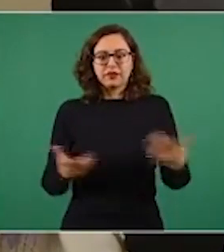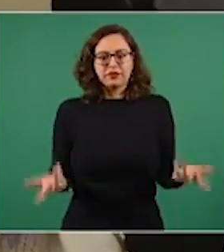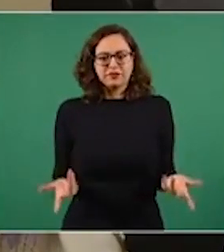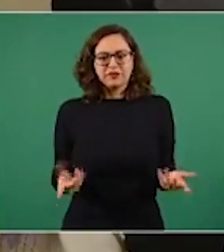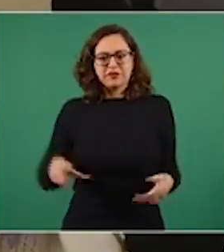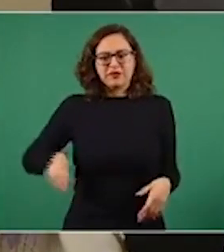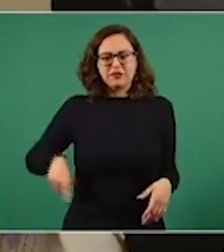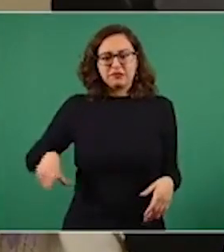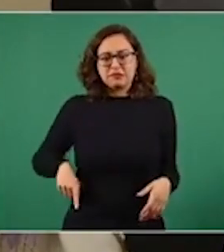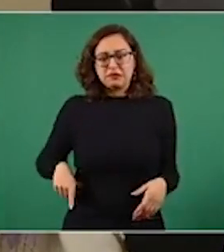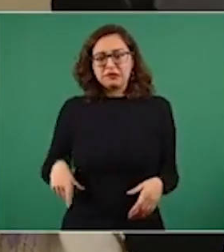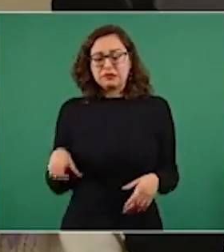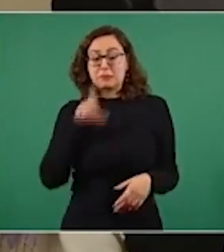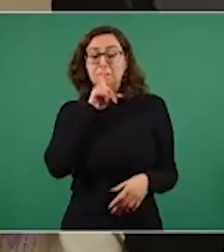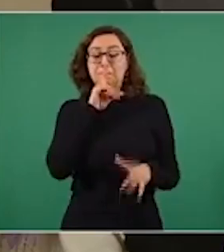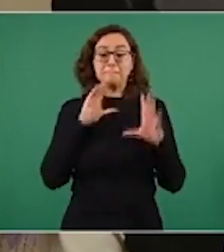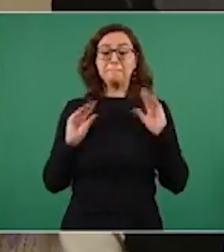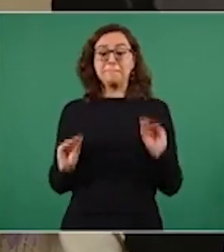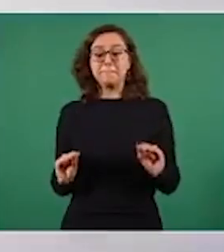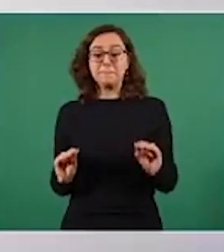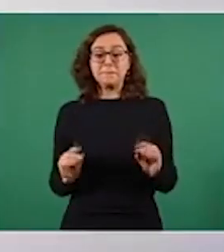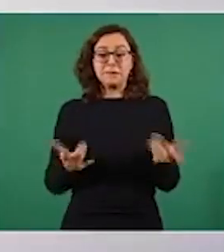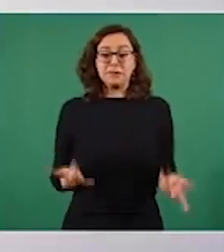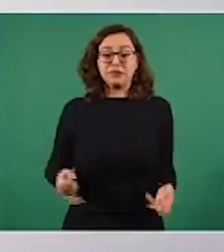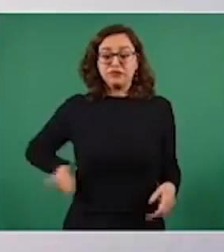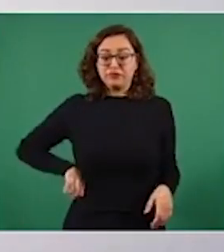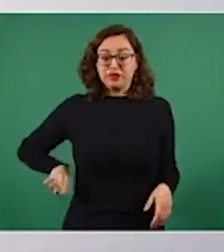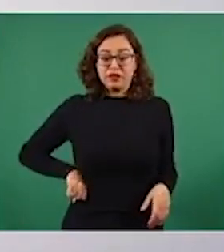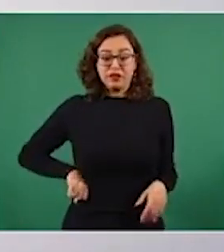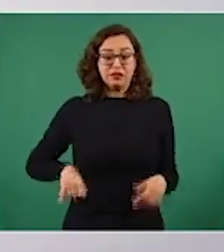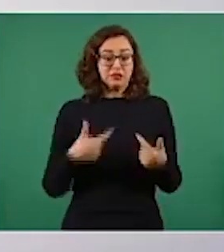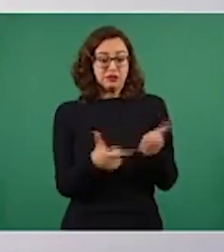facciones, por intereses de grupo,